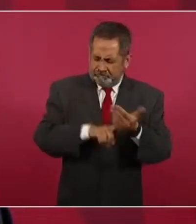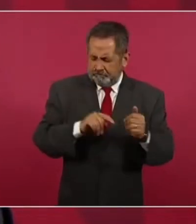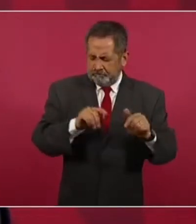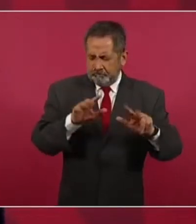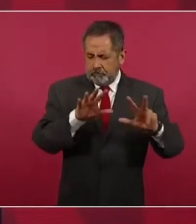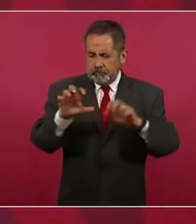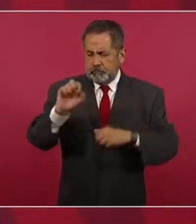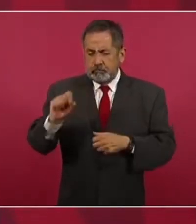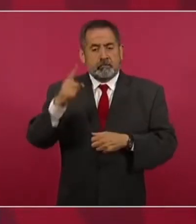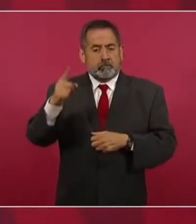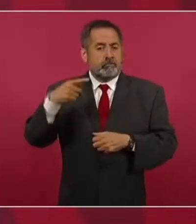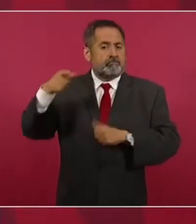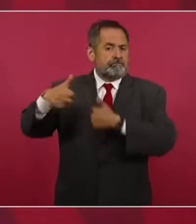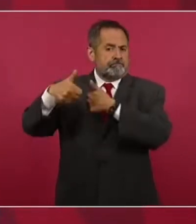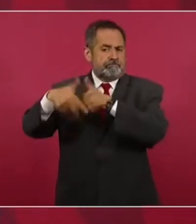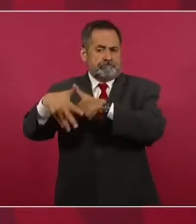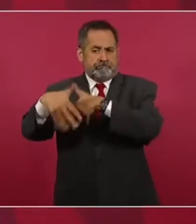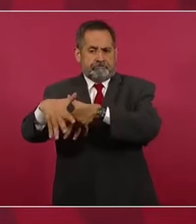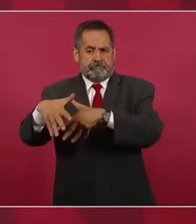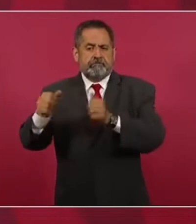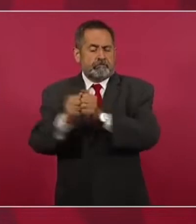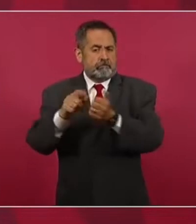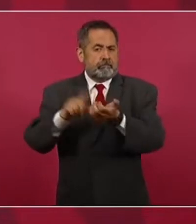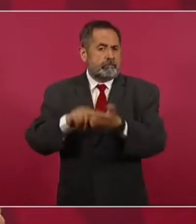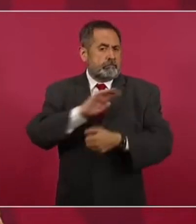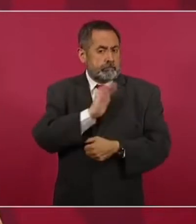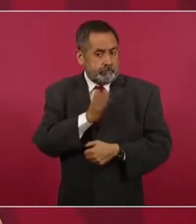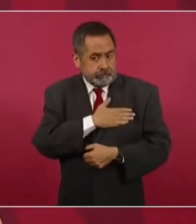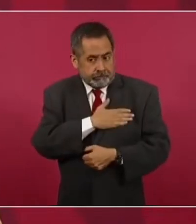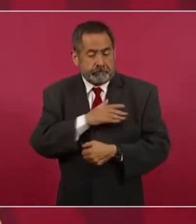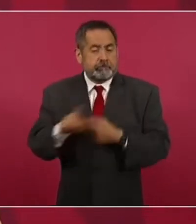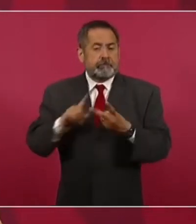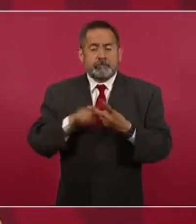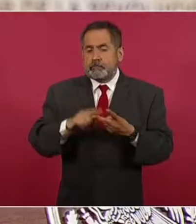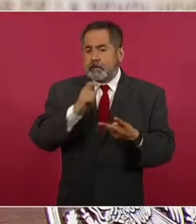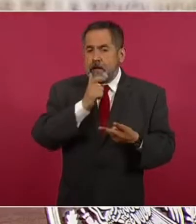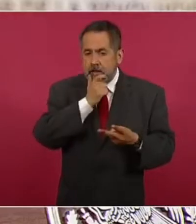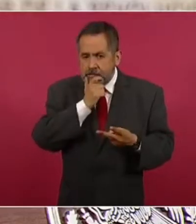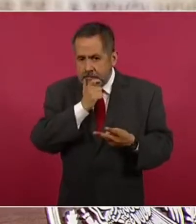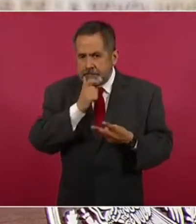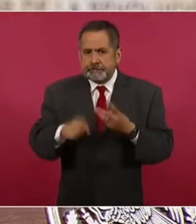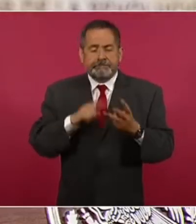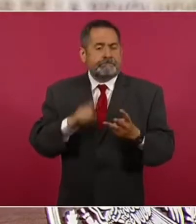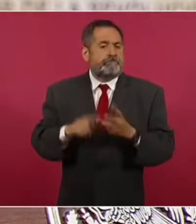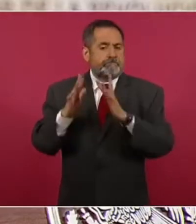las tropas de España, de Inglaterra, de Francia,